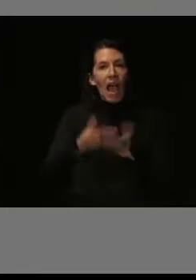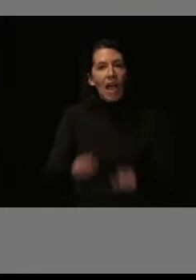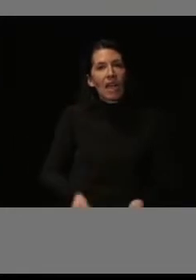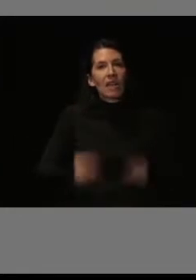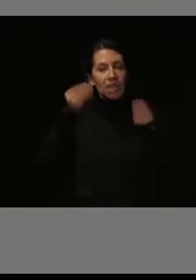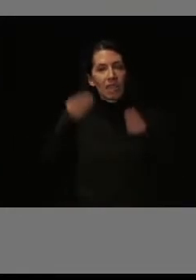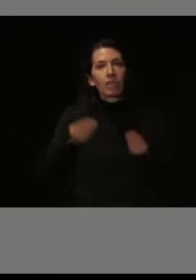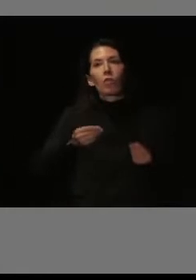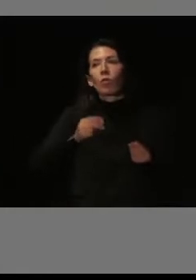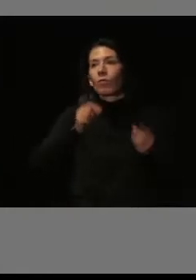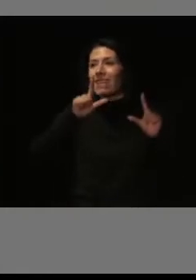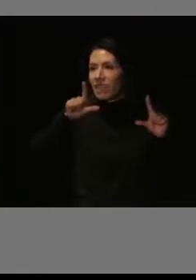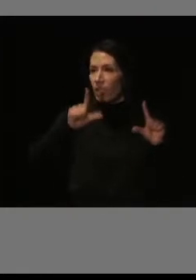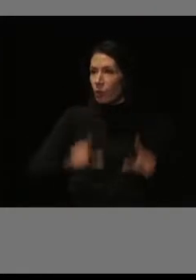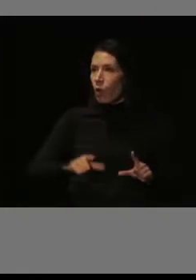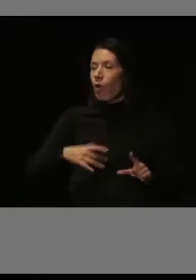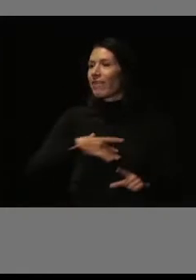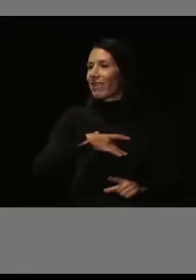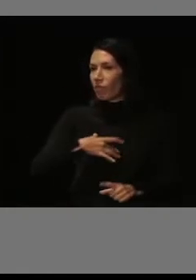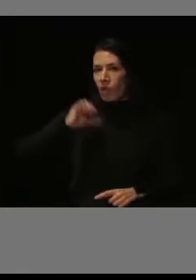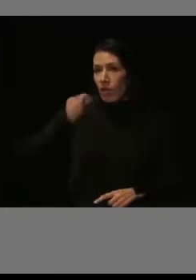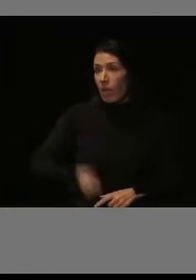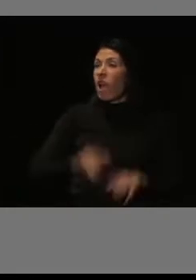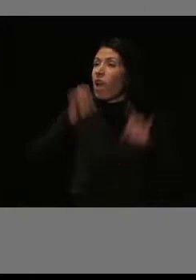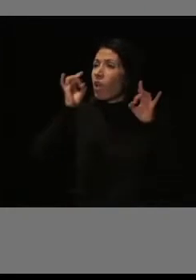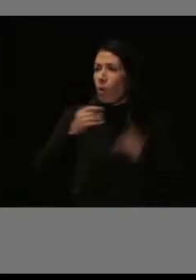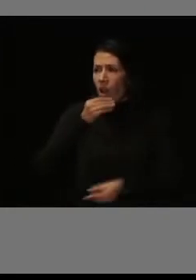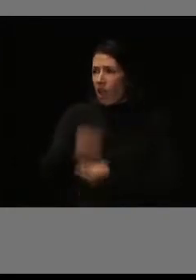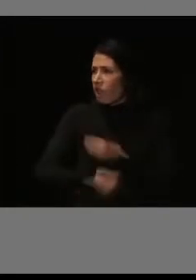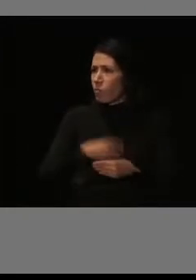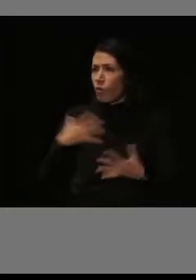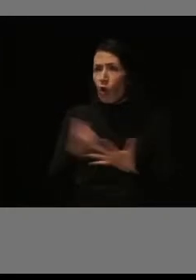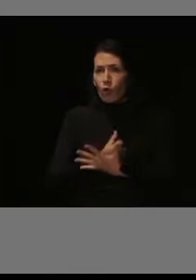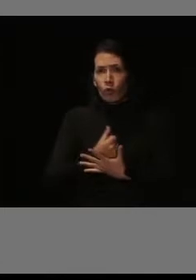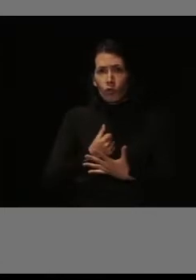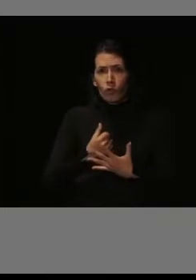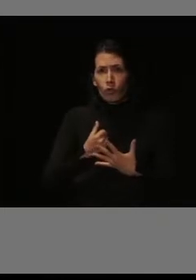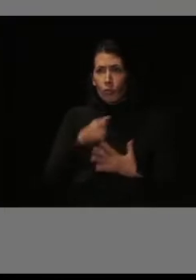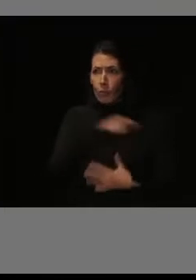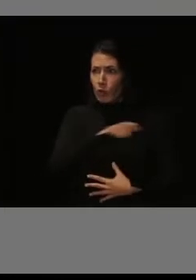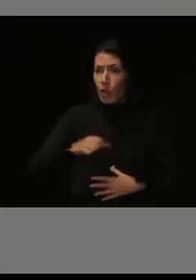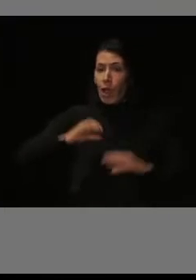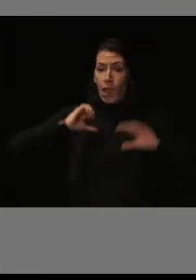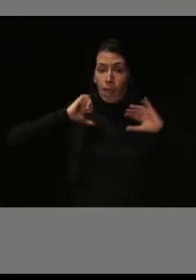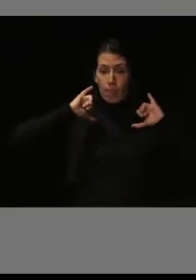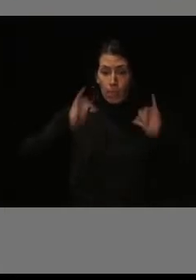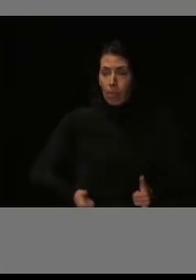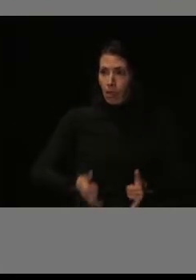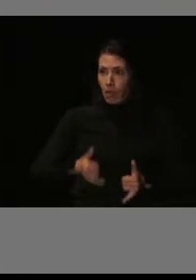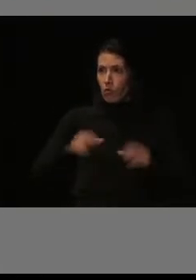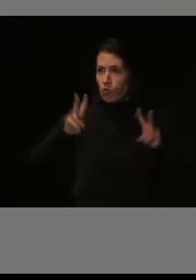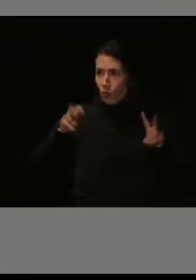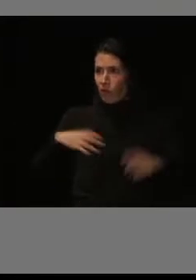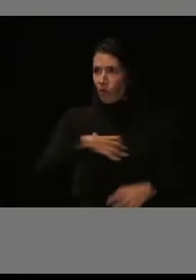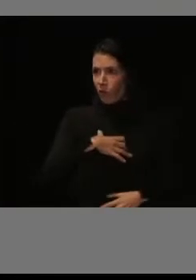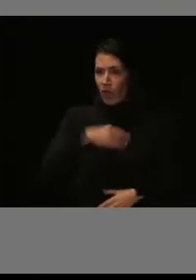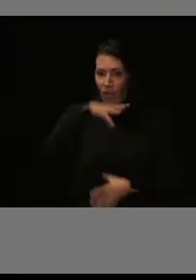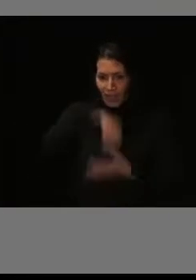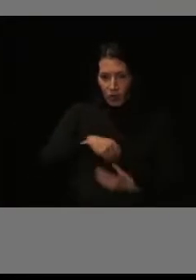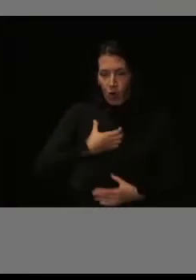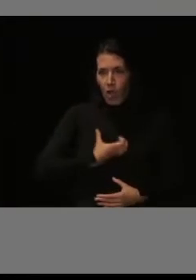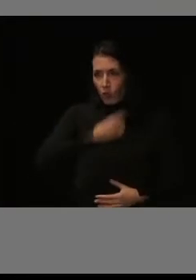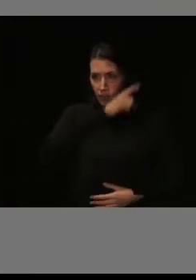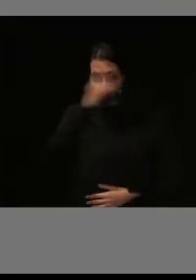funcionarios de carrera, como hacemos exactamente con todos los funcionarios de nuevo ingreso del Ayuntamiento de Madrid. Por cierto, esto no